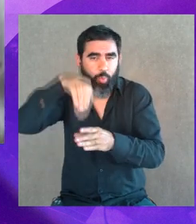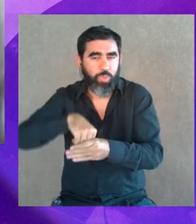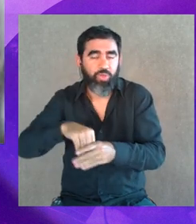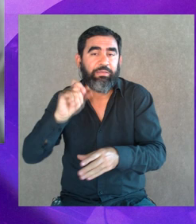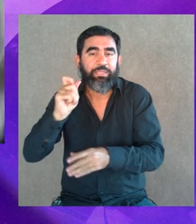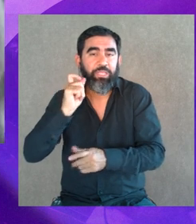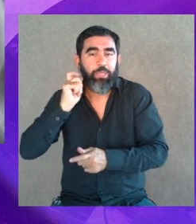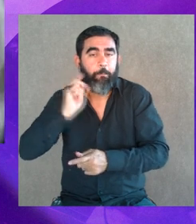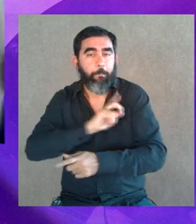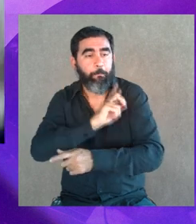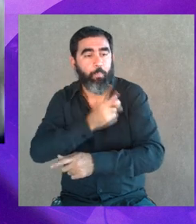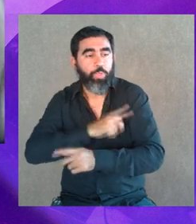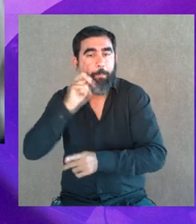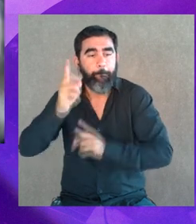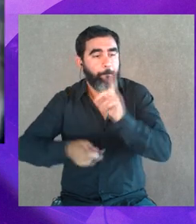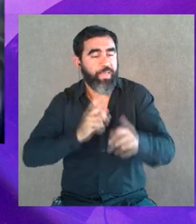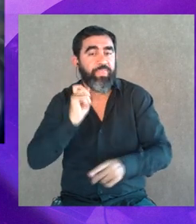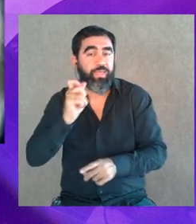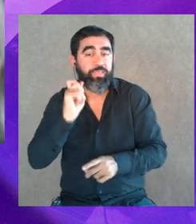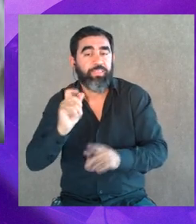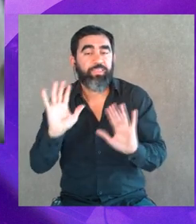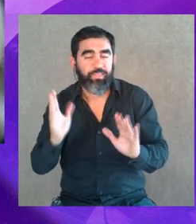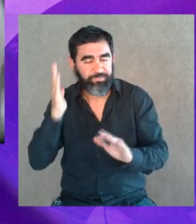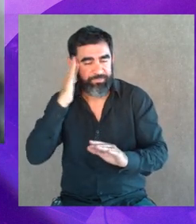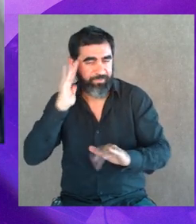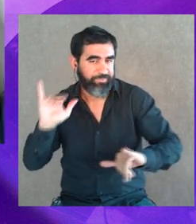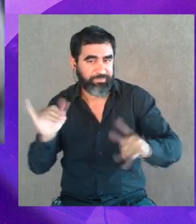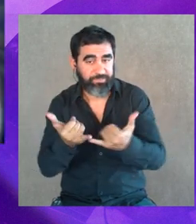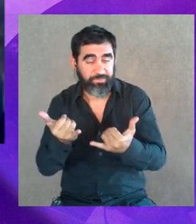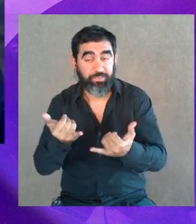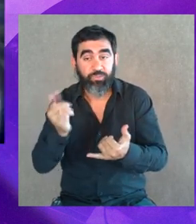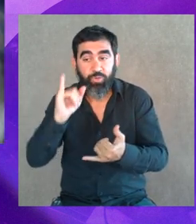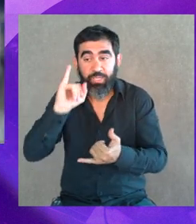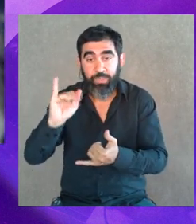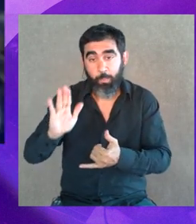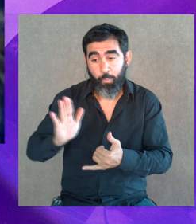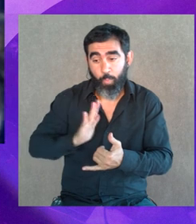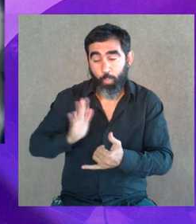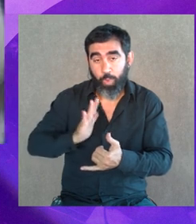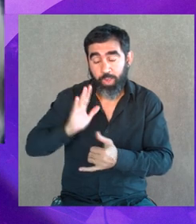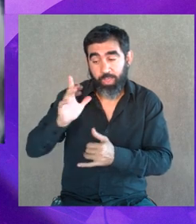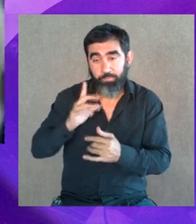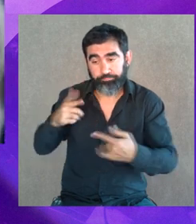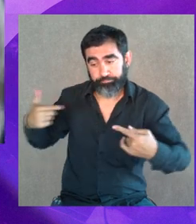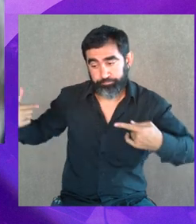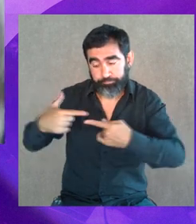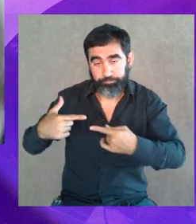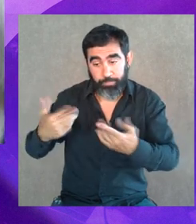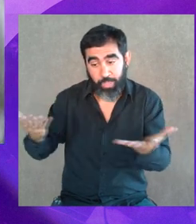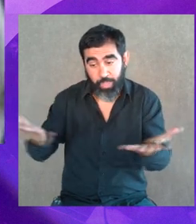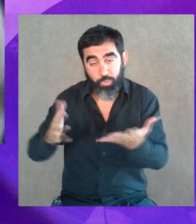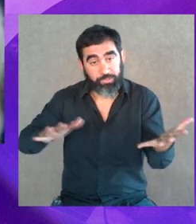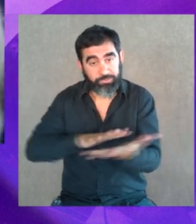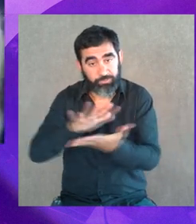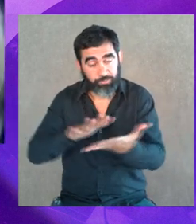quién era el que tenía el poder, y bueno, uno hacía lo que podía. Hay mujeres que se enfrentaban directamente, o se